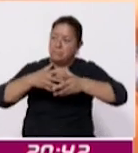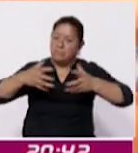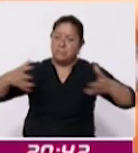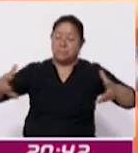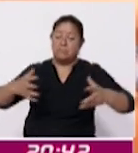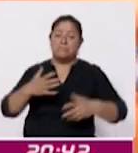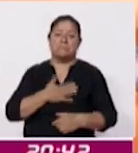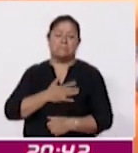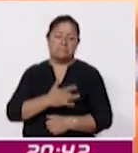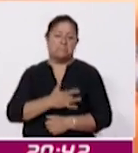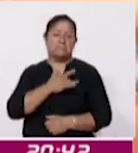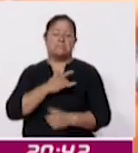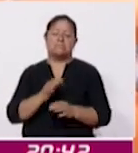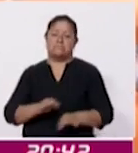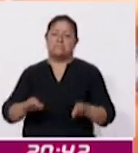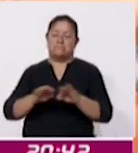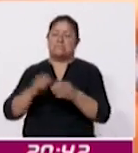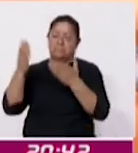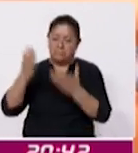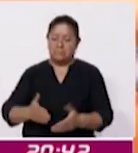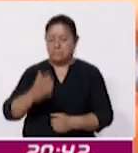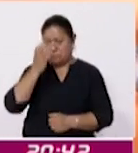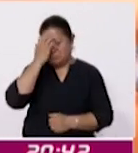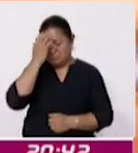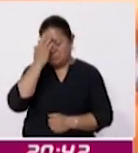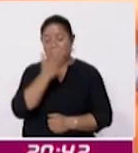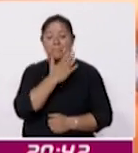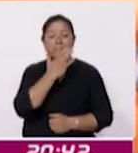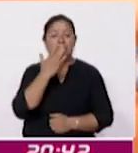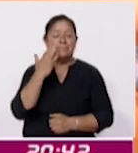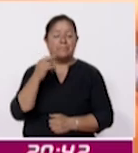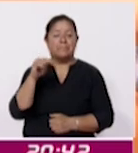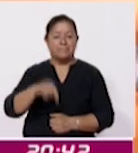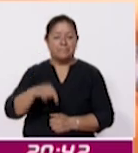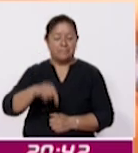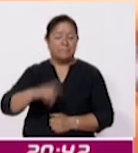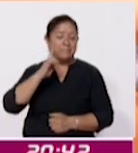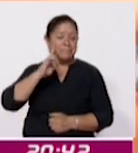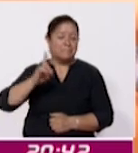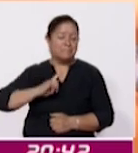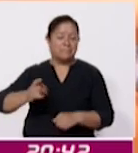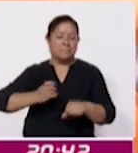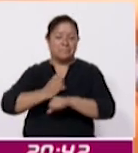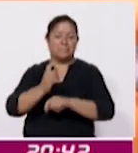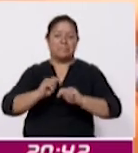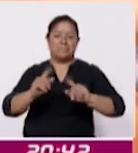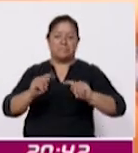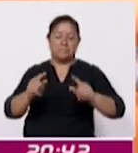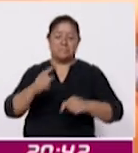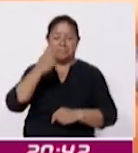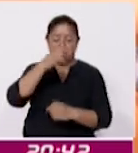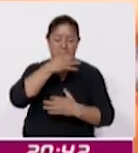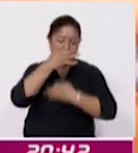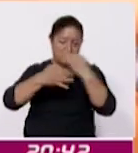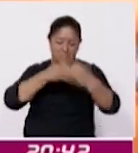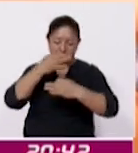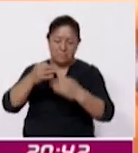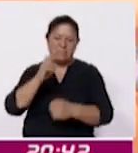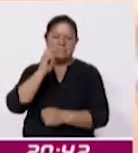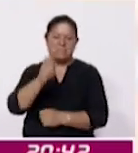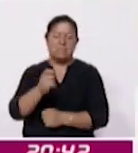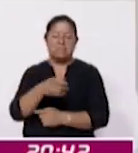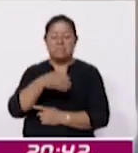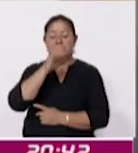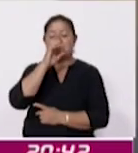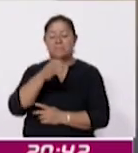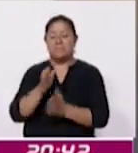importancia que vengan a conocer y a probar y aquí Zacatelco el estado de Tlaxcala para promover lo que es la bebida de cacao